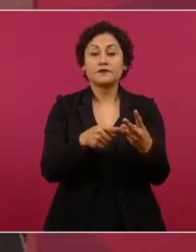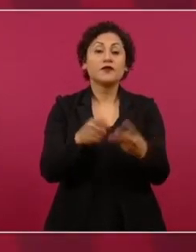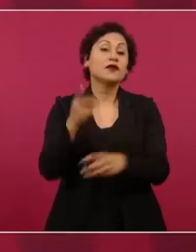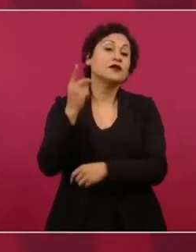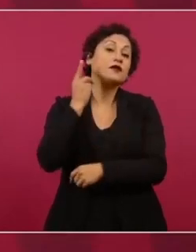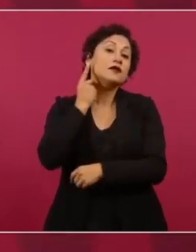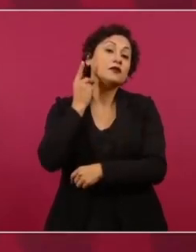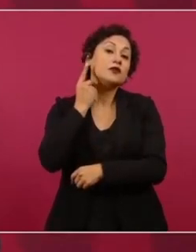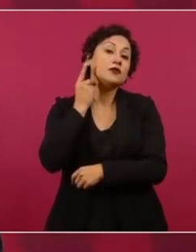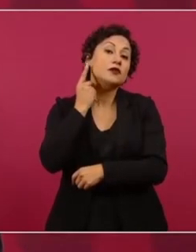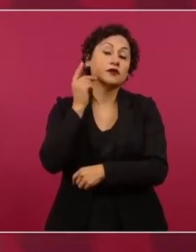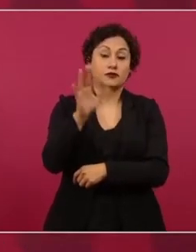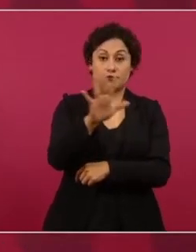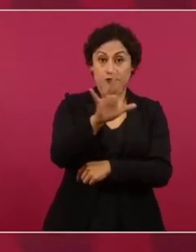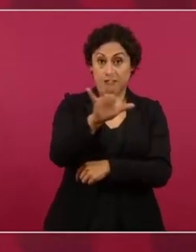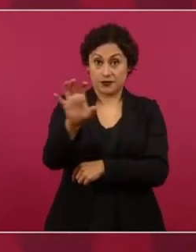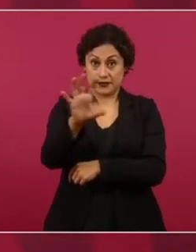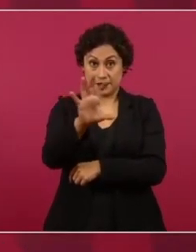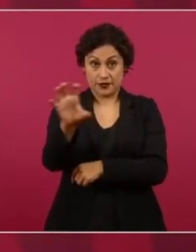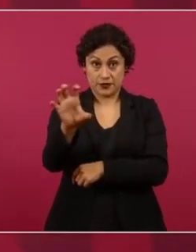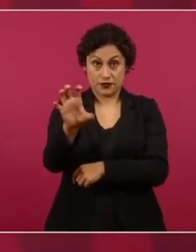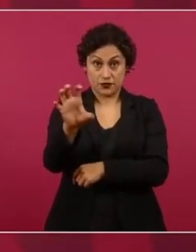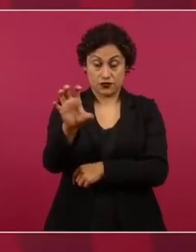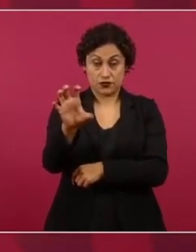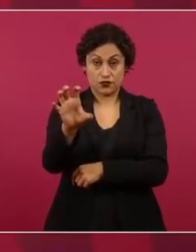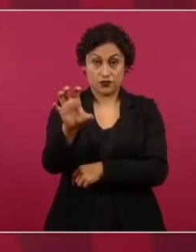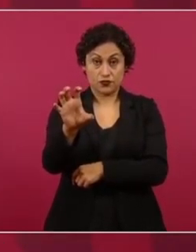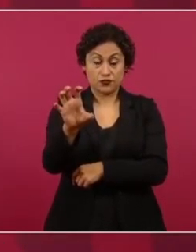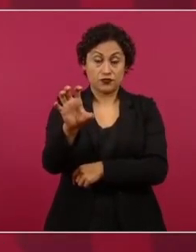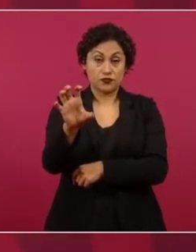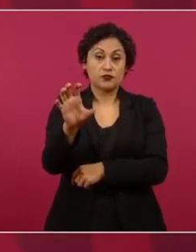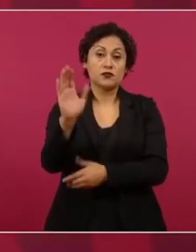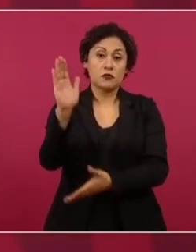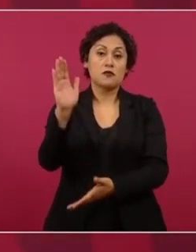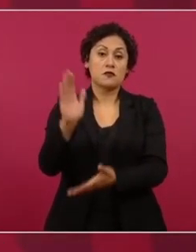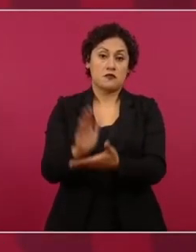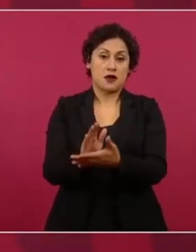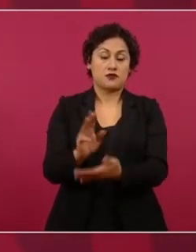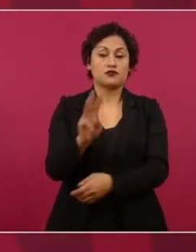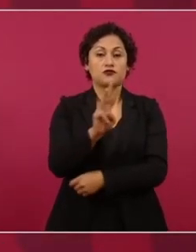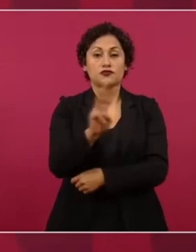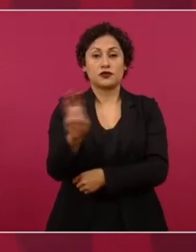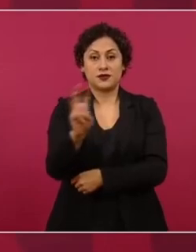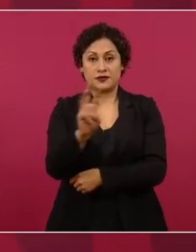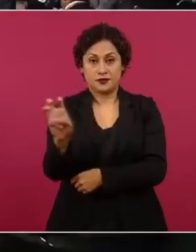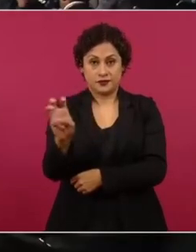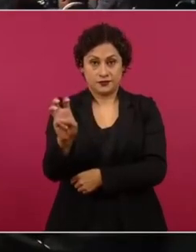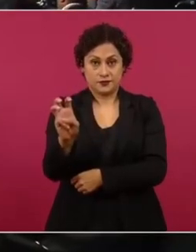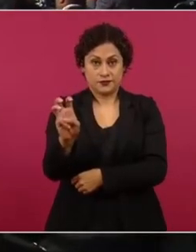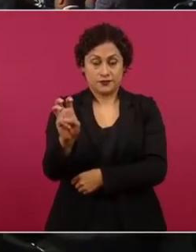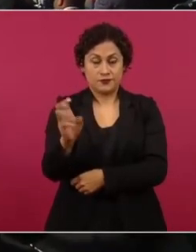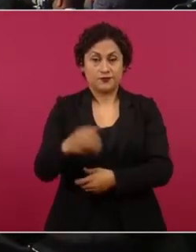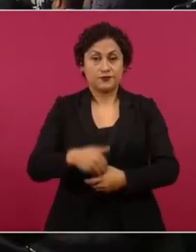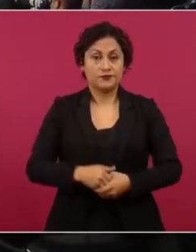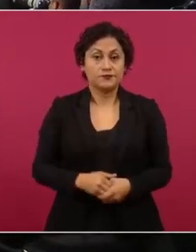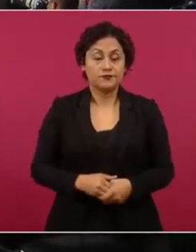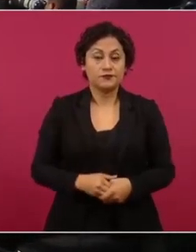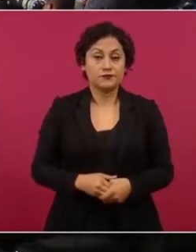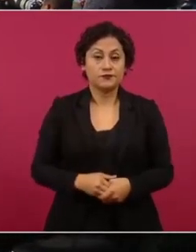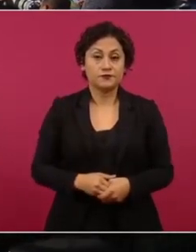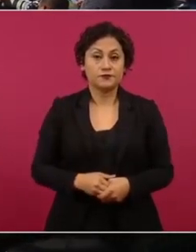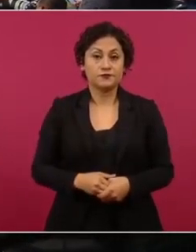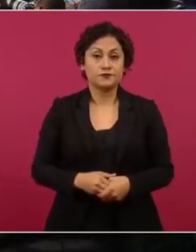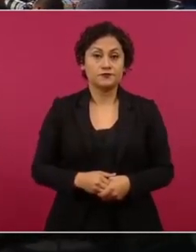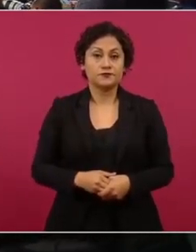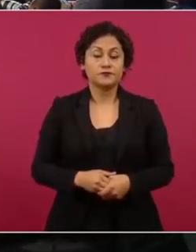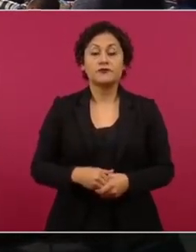sólo fueran 300 y